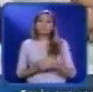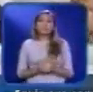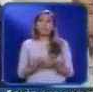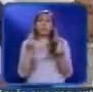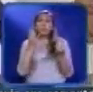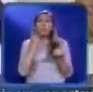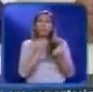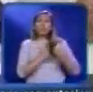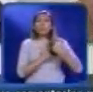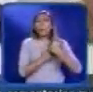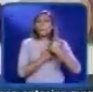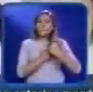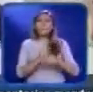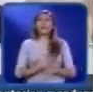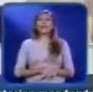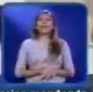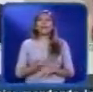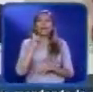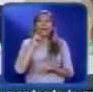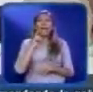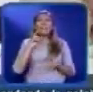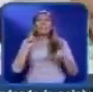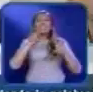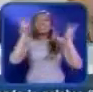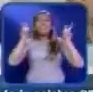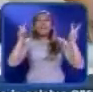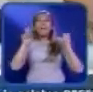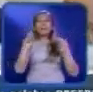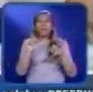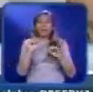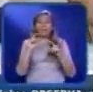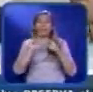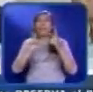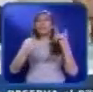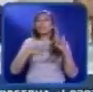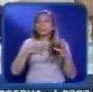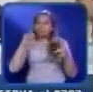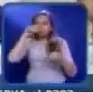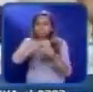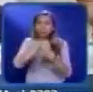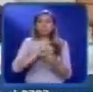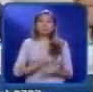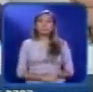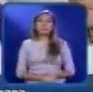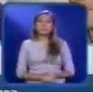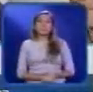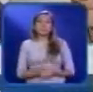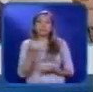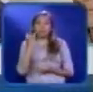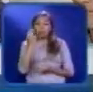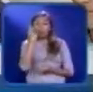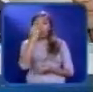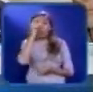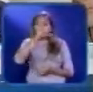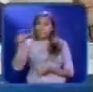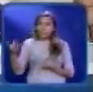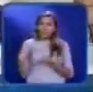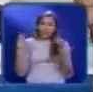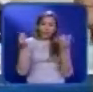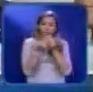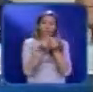merengue traemos unos temas electrónicos tenemos dos invitados especiales internacionales que son Papi Sánchez y Mario Juan